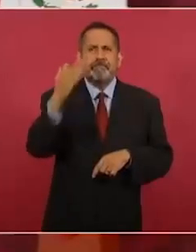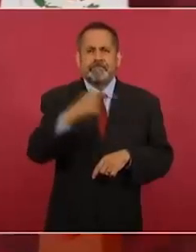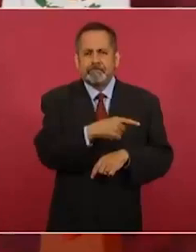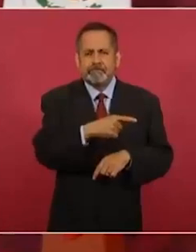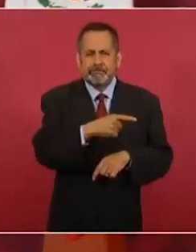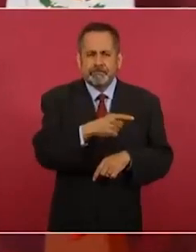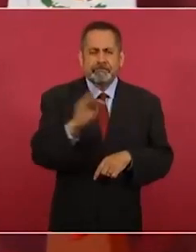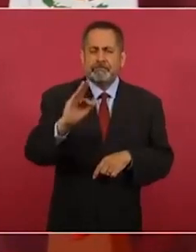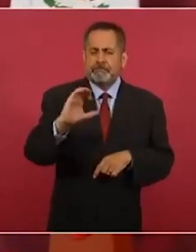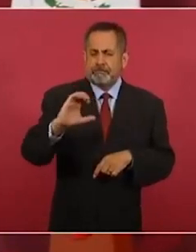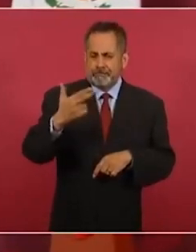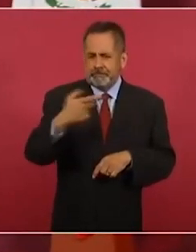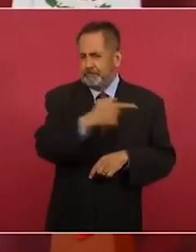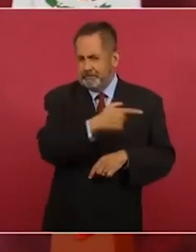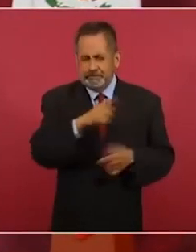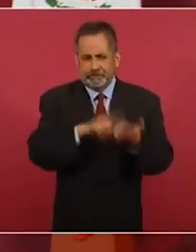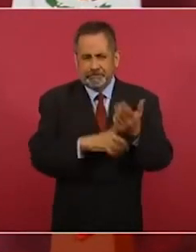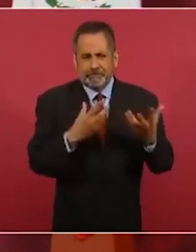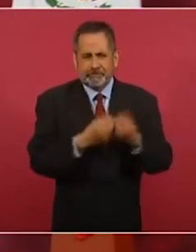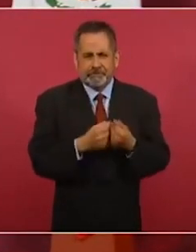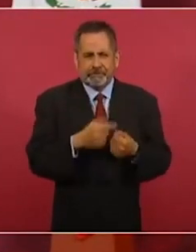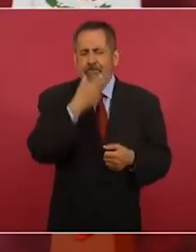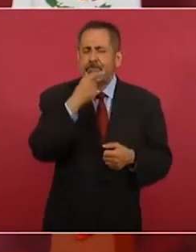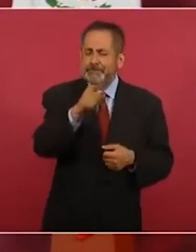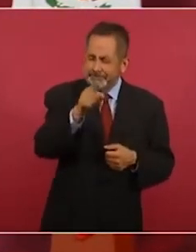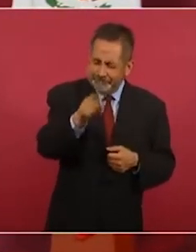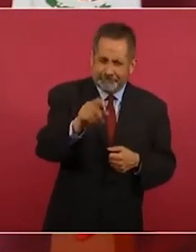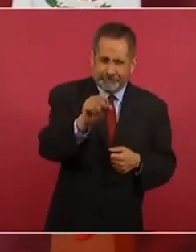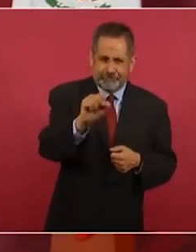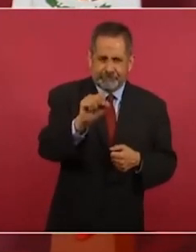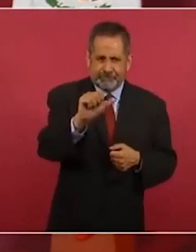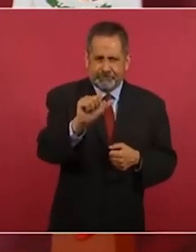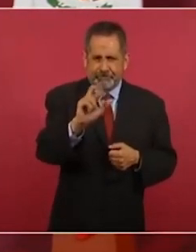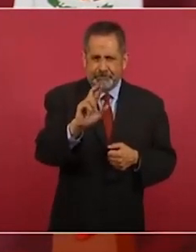Calderón, Sarucán. No,